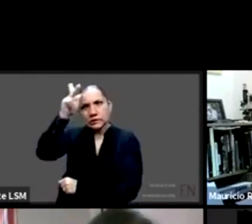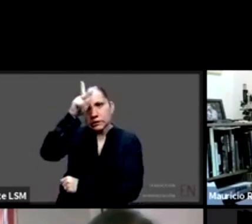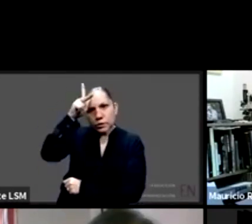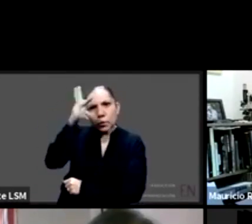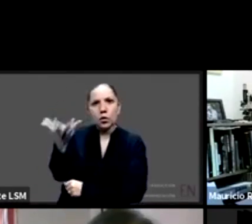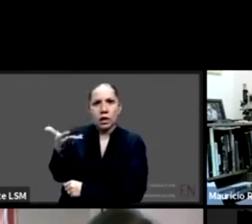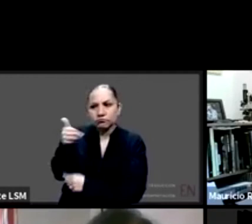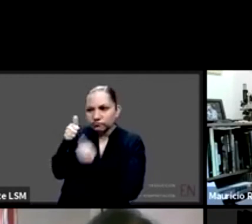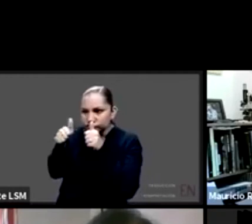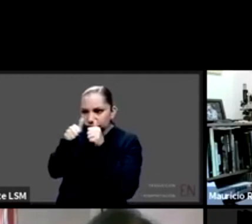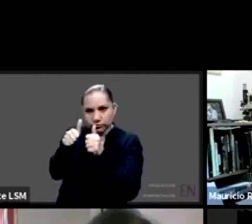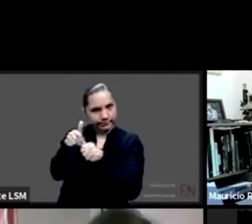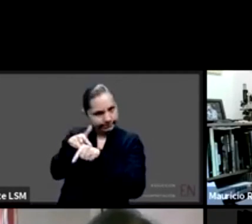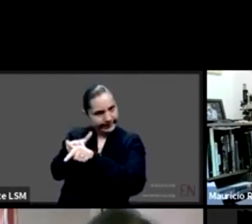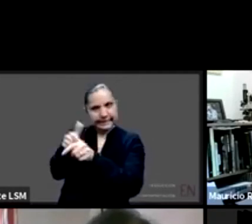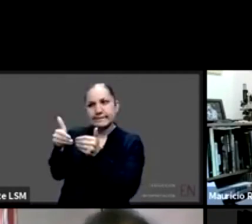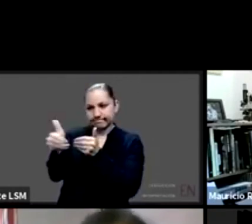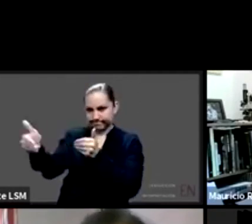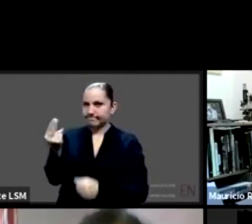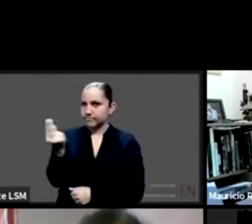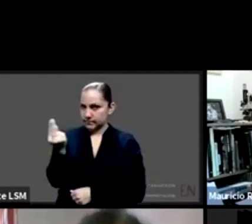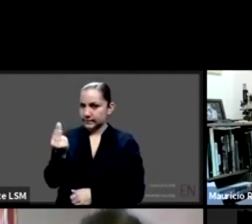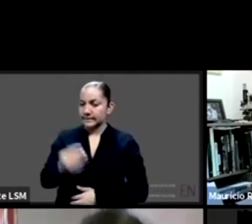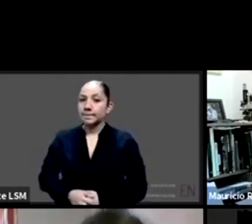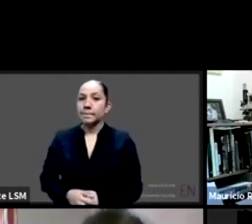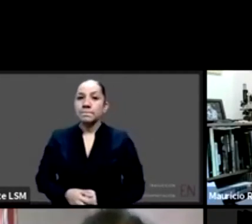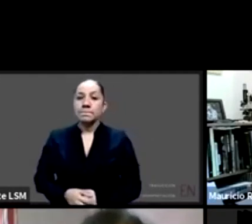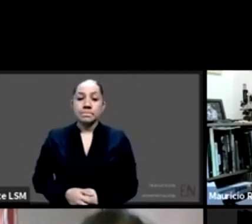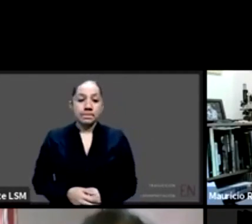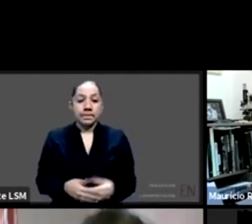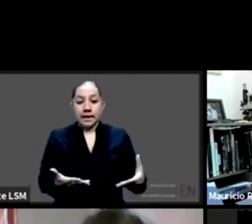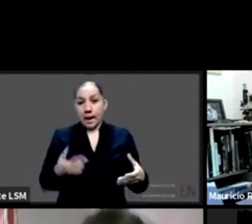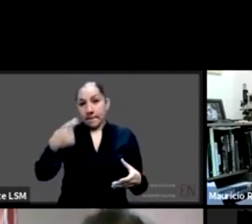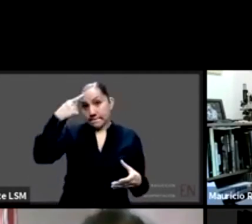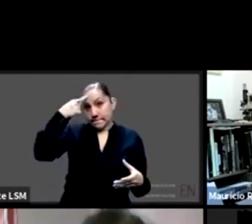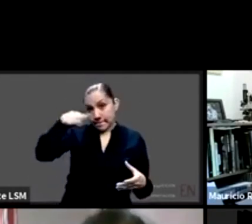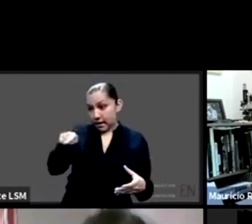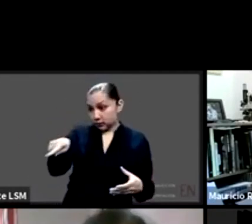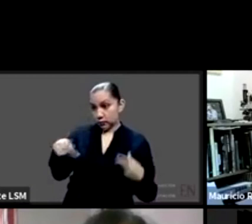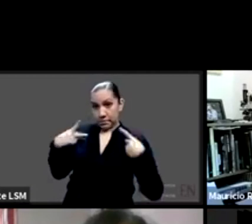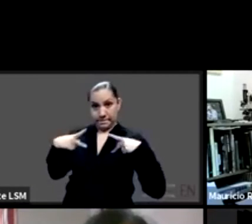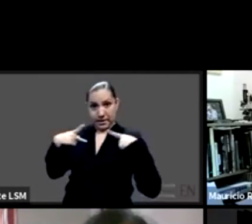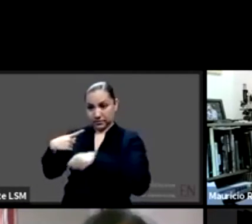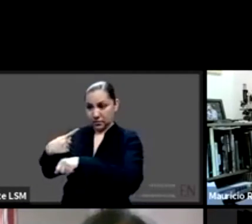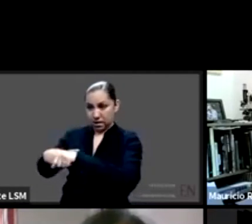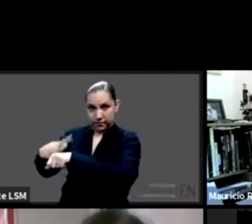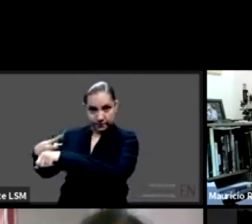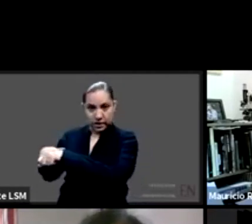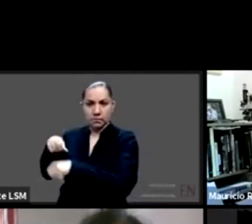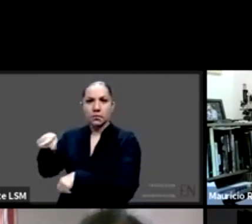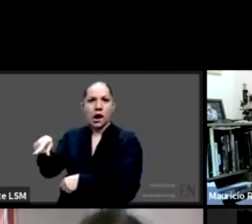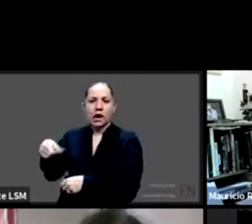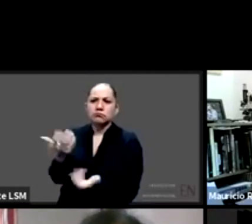la familia es lo más importante en la recuperación de todas las personas